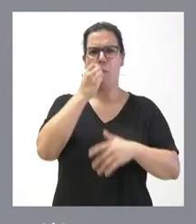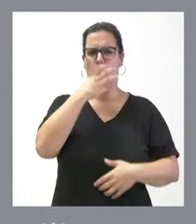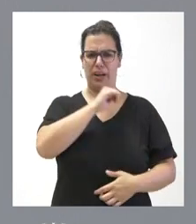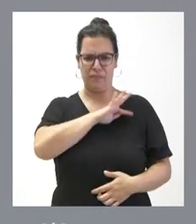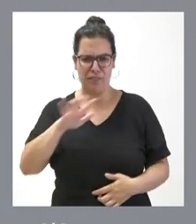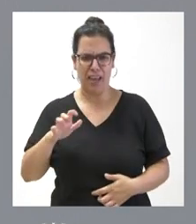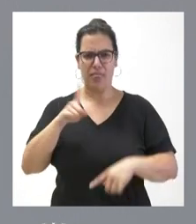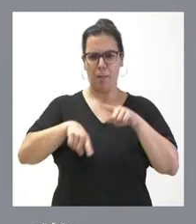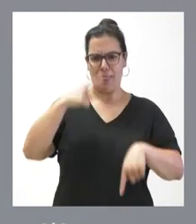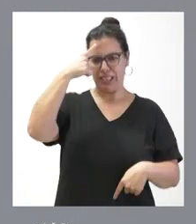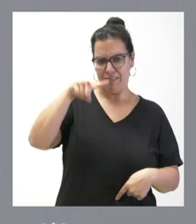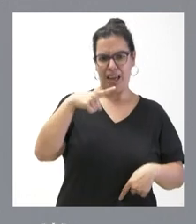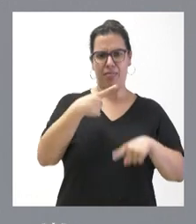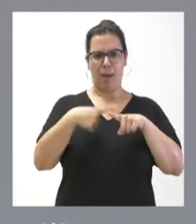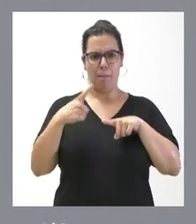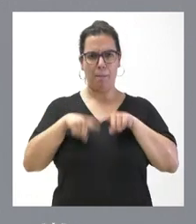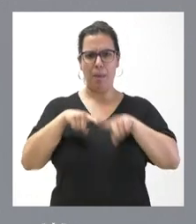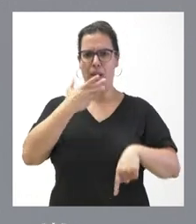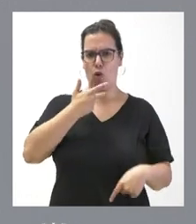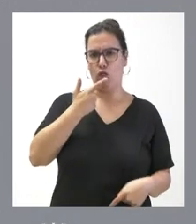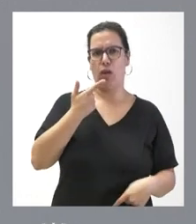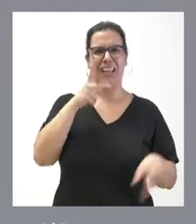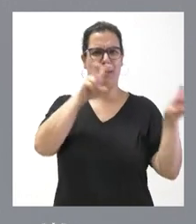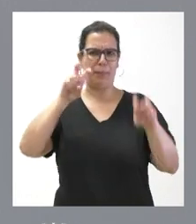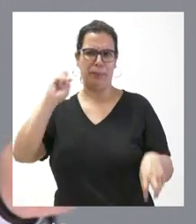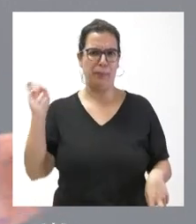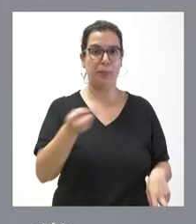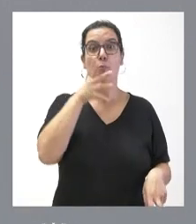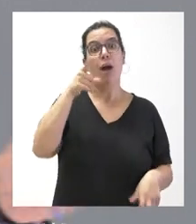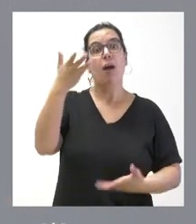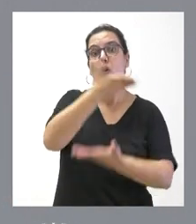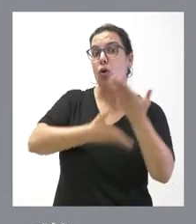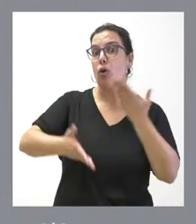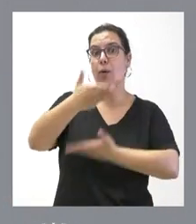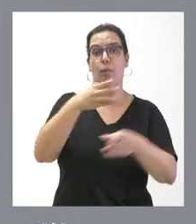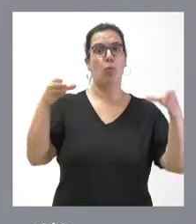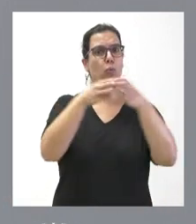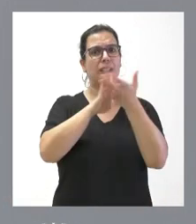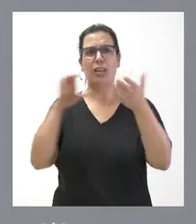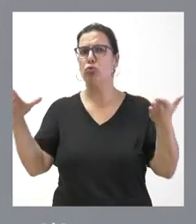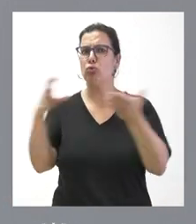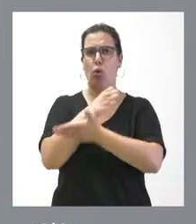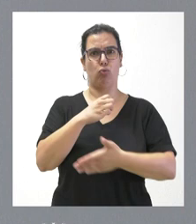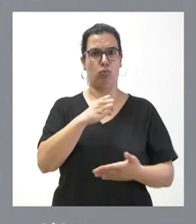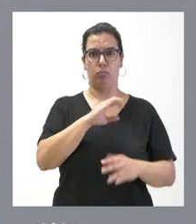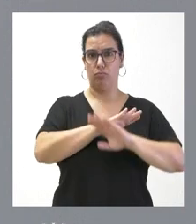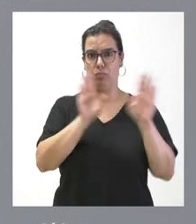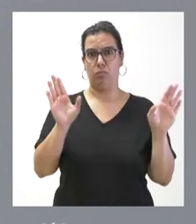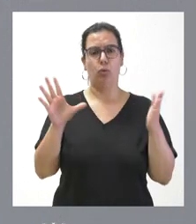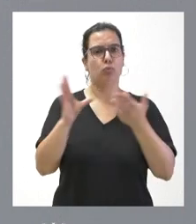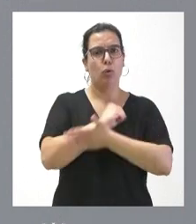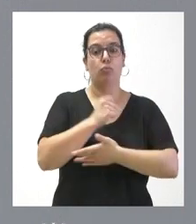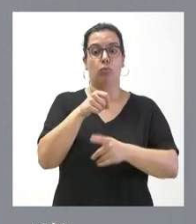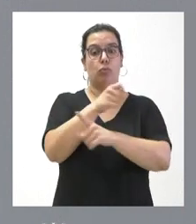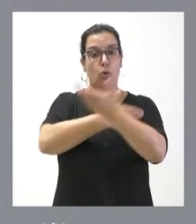conocimientos en cualquier materia que aportaron, que fue muy importante porque ahí colaboramos toda la Junta de Castilla y León y desde el punto de vista de la